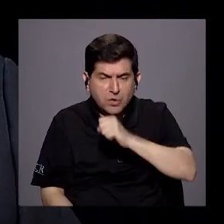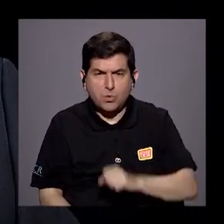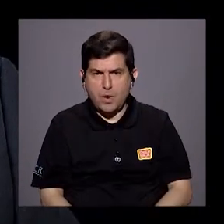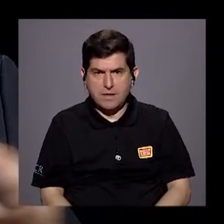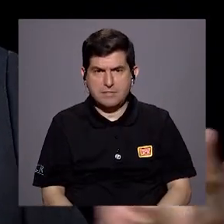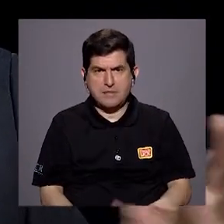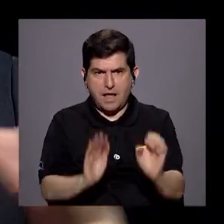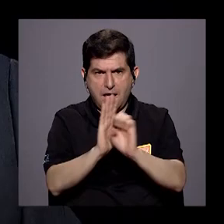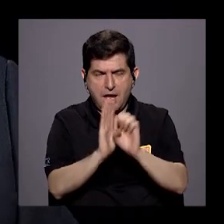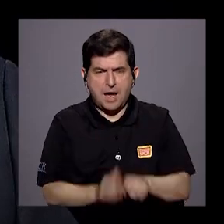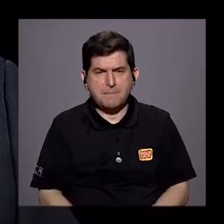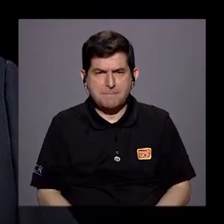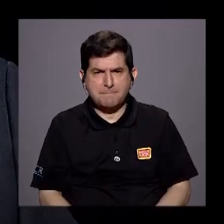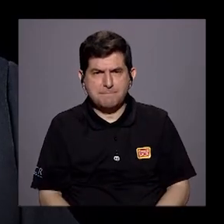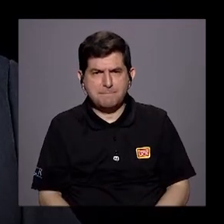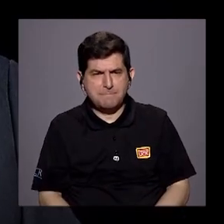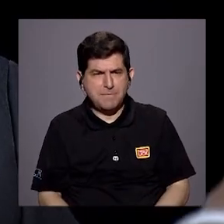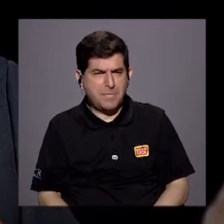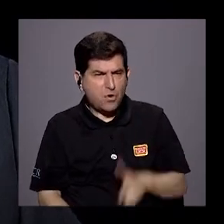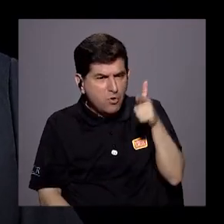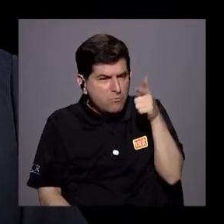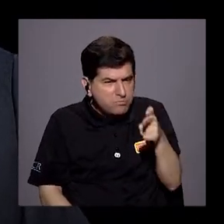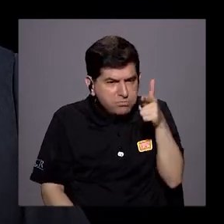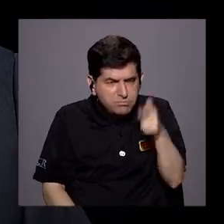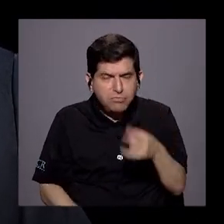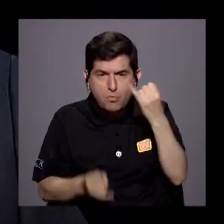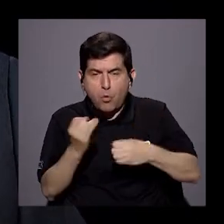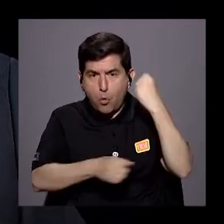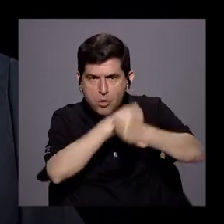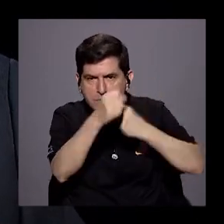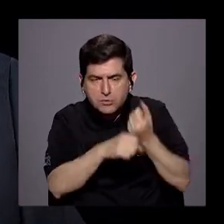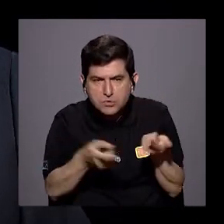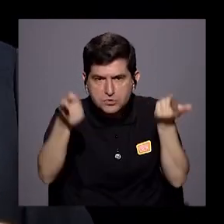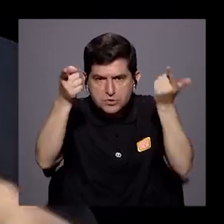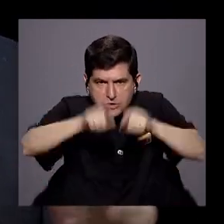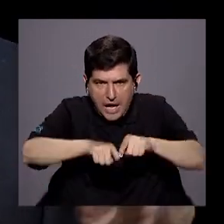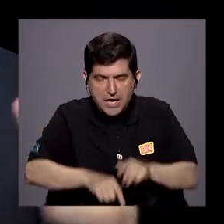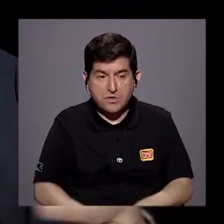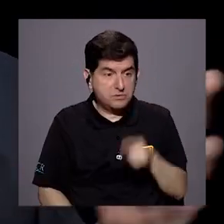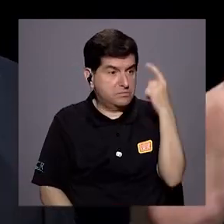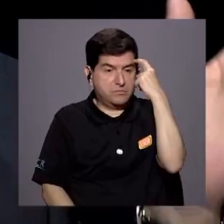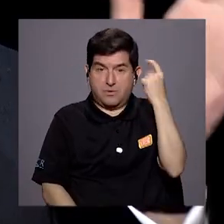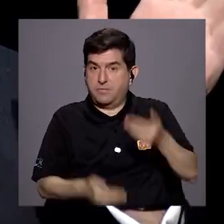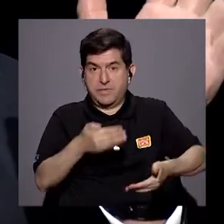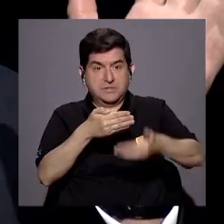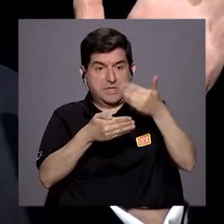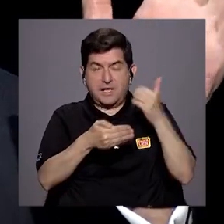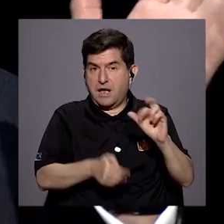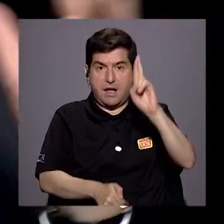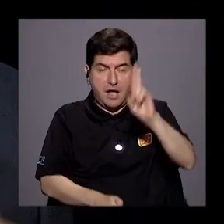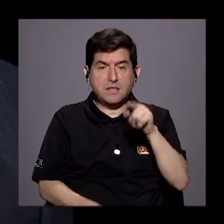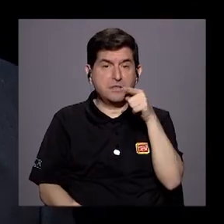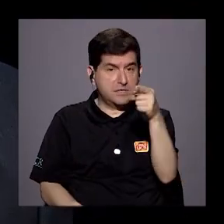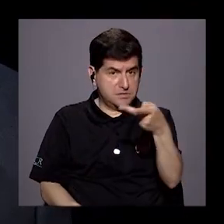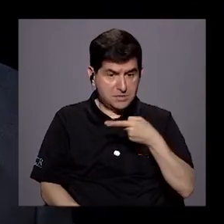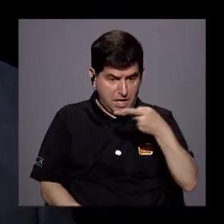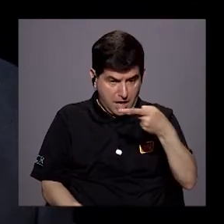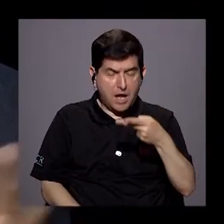ejecuciones que se han producido en los últimos años, que eso es una cosa impensable en la Costa Rica en la que usted y yo